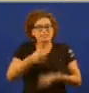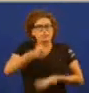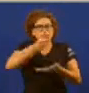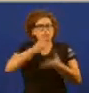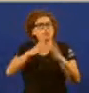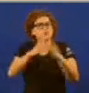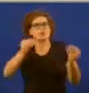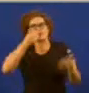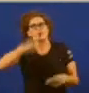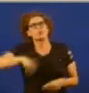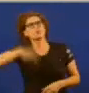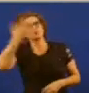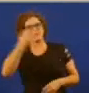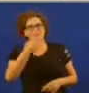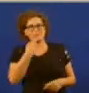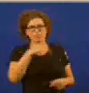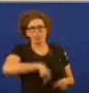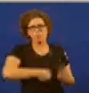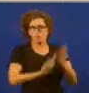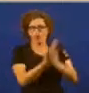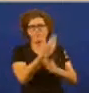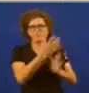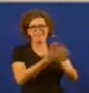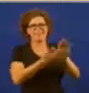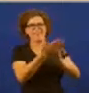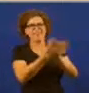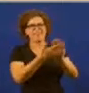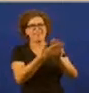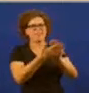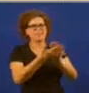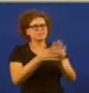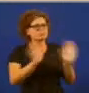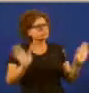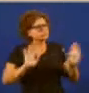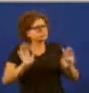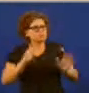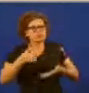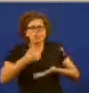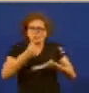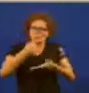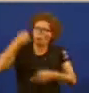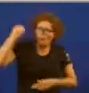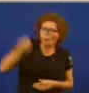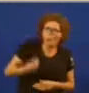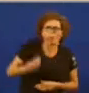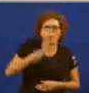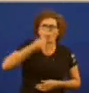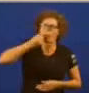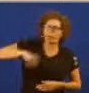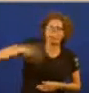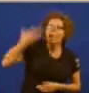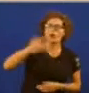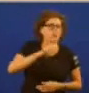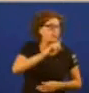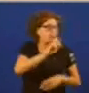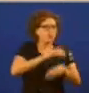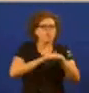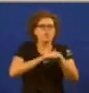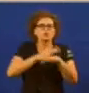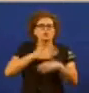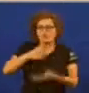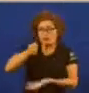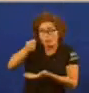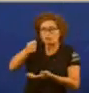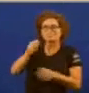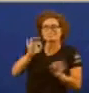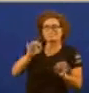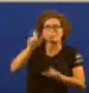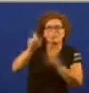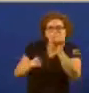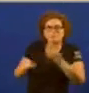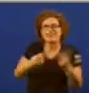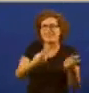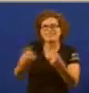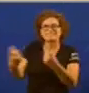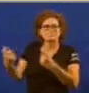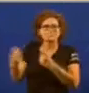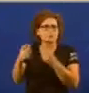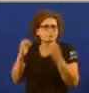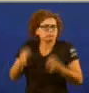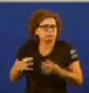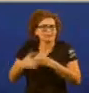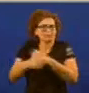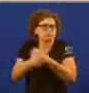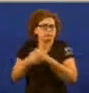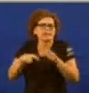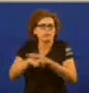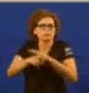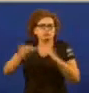que irá decidir o futuro o noso problema é a dependencia de Galiza o noso problema é presidente empeñado en manter